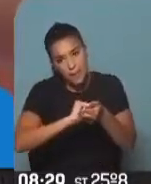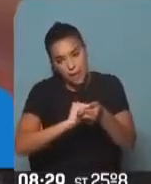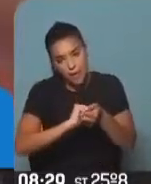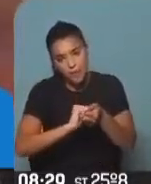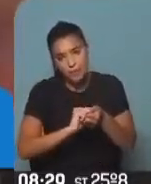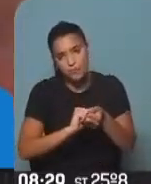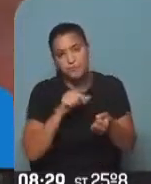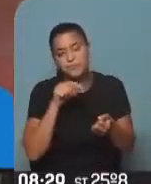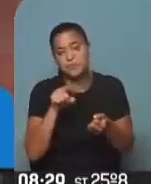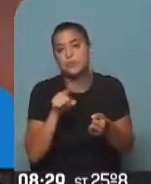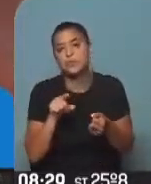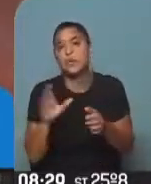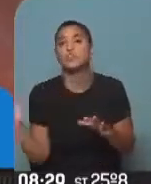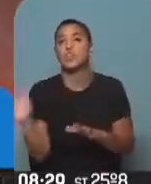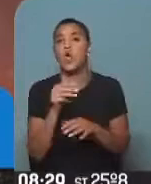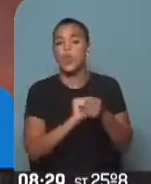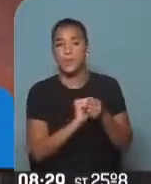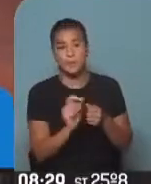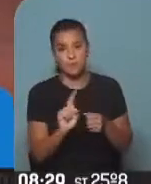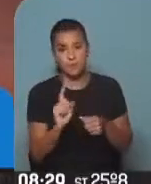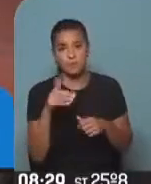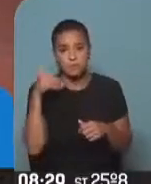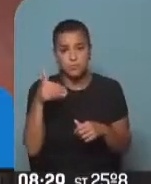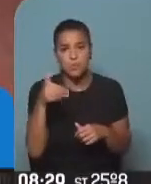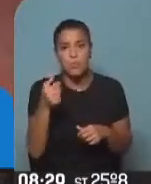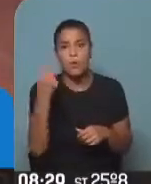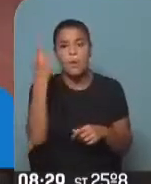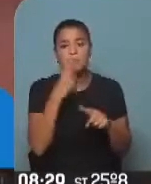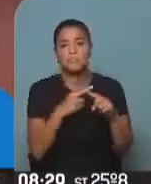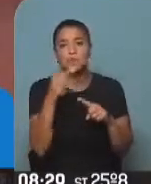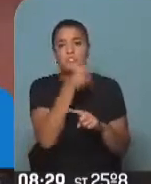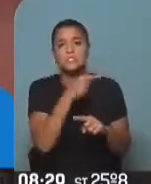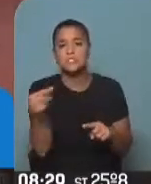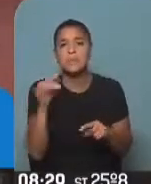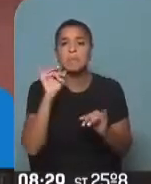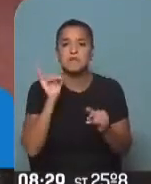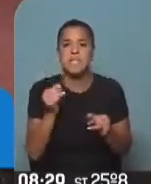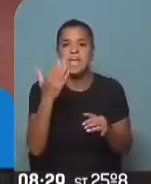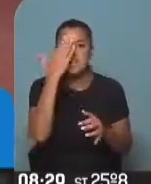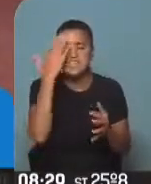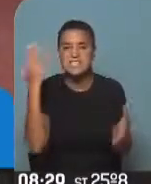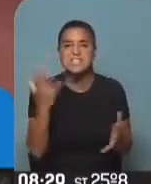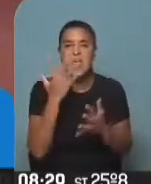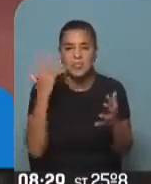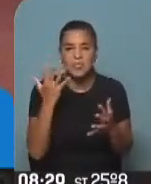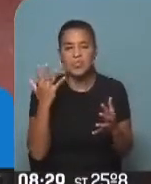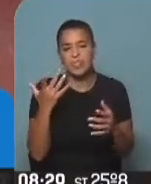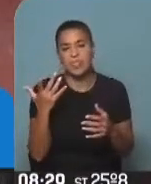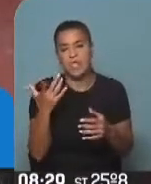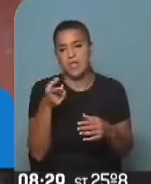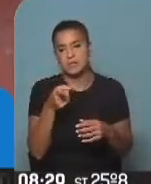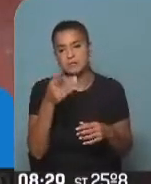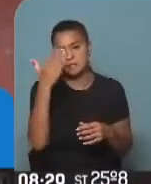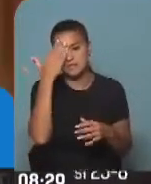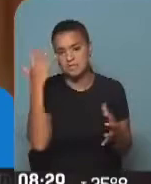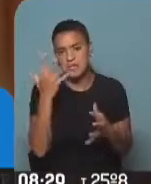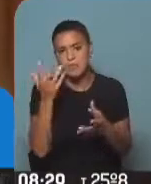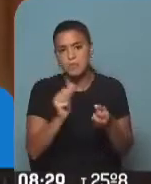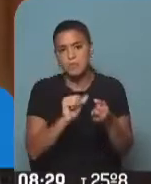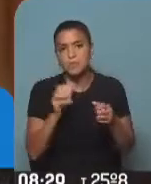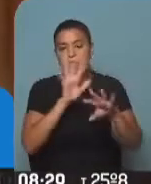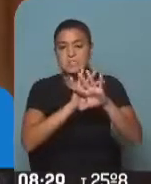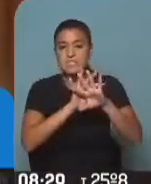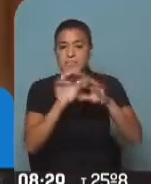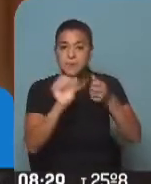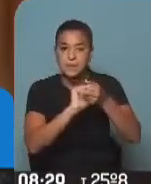cosa que no todos hacemos. Ah, periódicamente, al menos una vez por semana, ¿no? Por lo menos cada 15 días sería lo ideal, porque se acumula, si uno limpia los